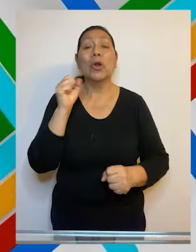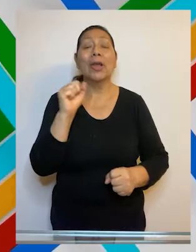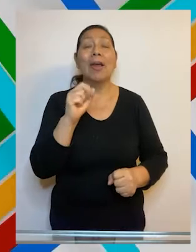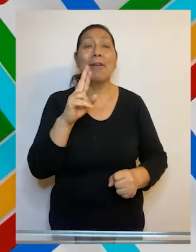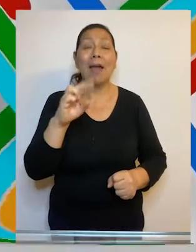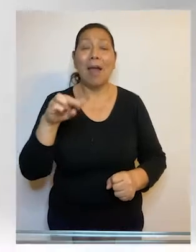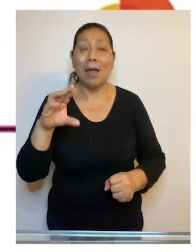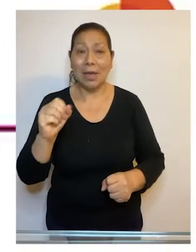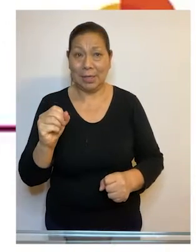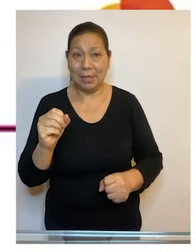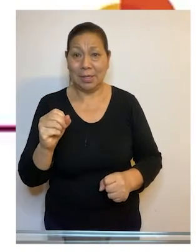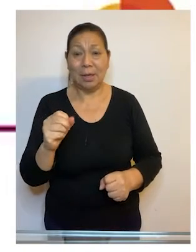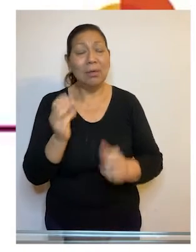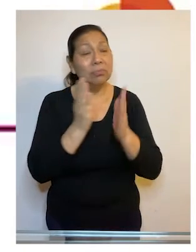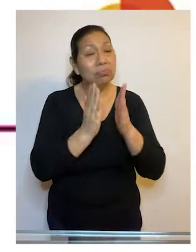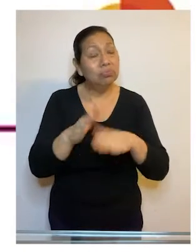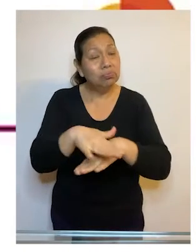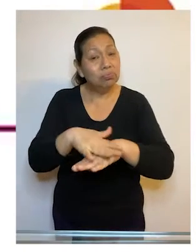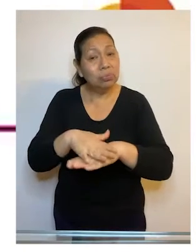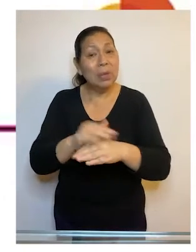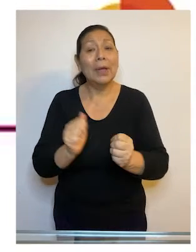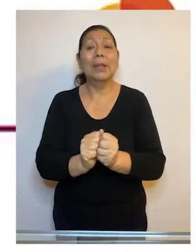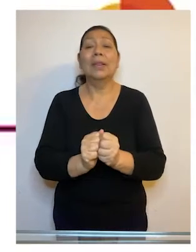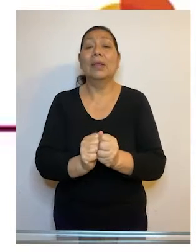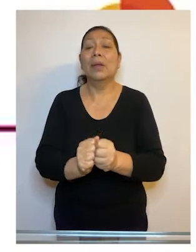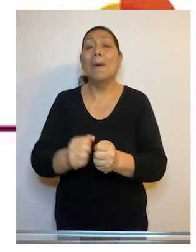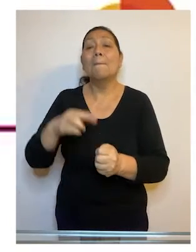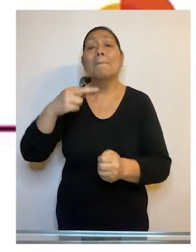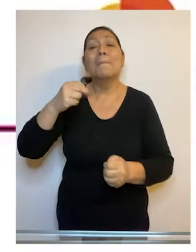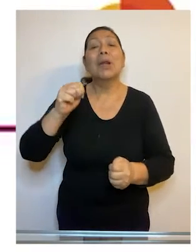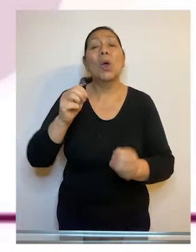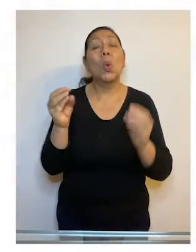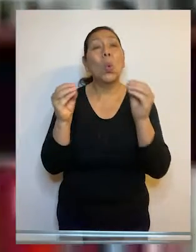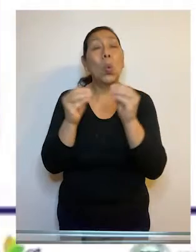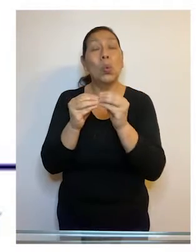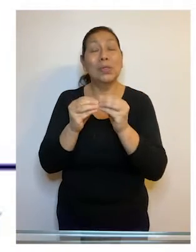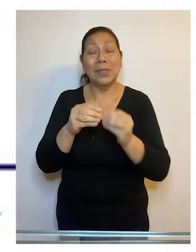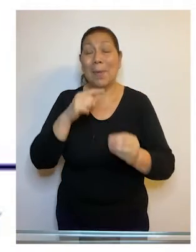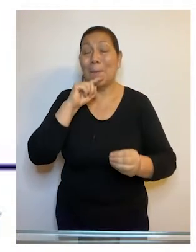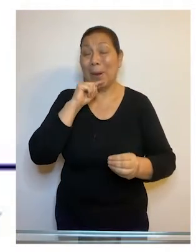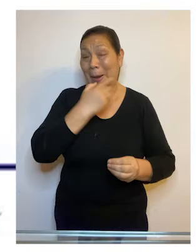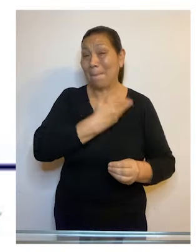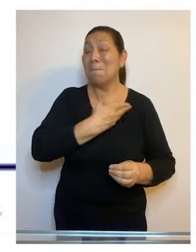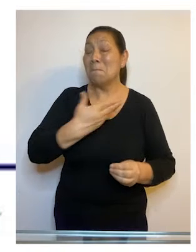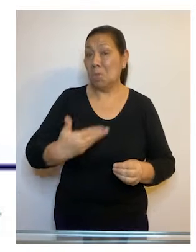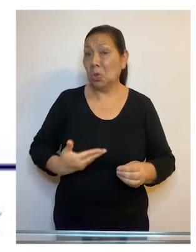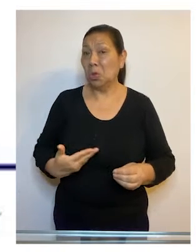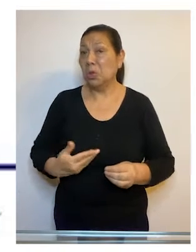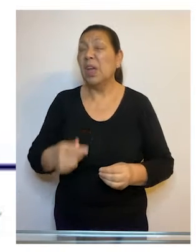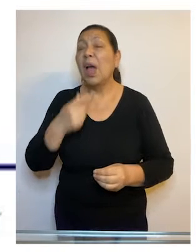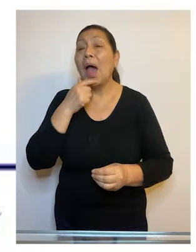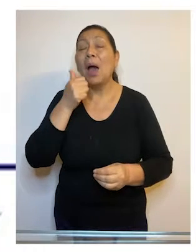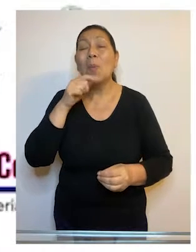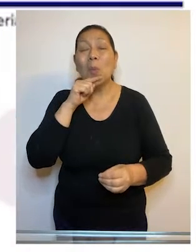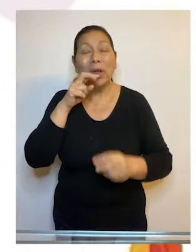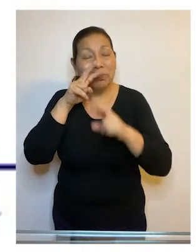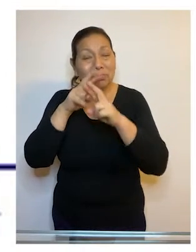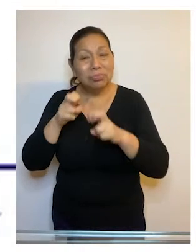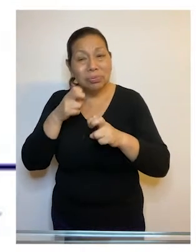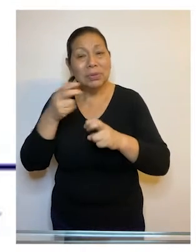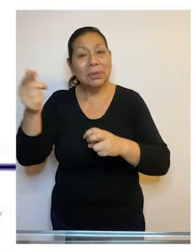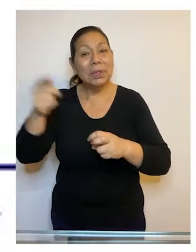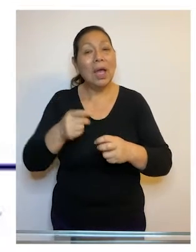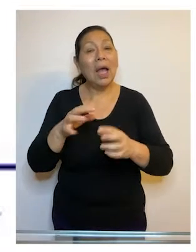por Manuel Escorza. El evento fue organizado por Penguin Random House y junto a la magistrada Ledesma participaron la antropóloga